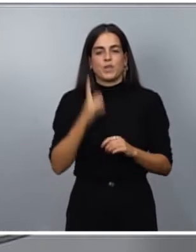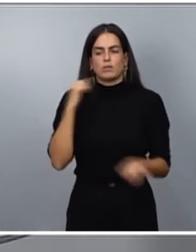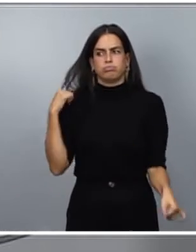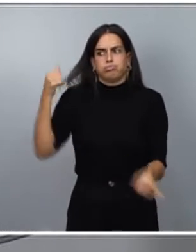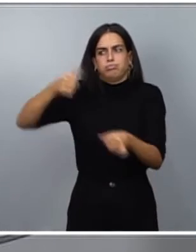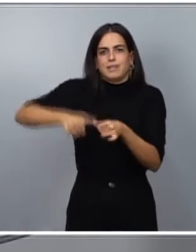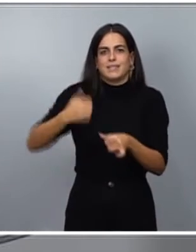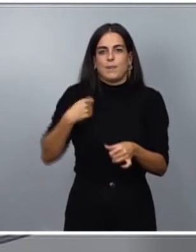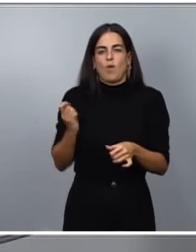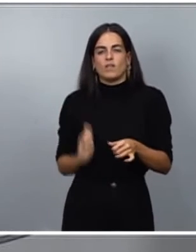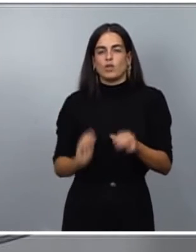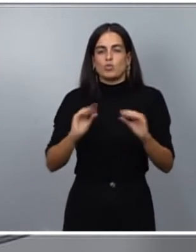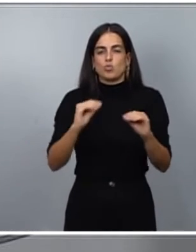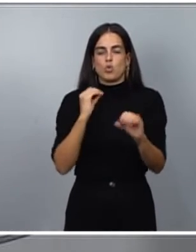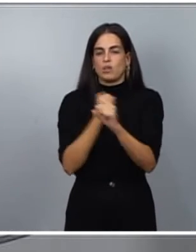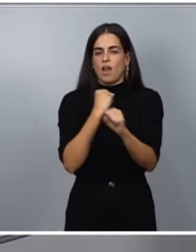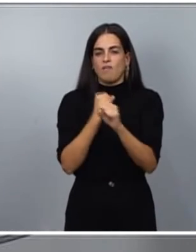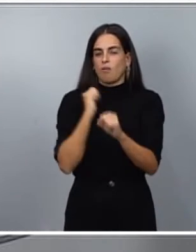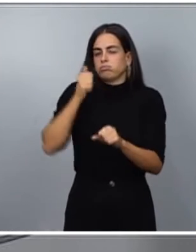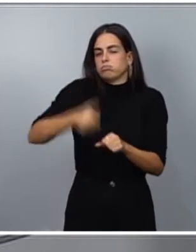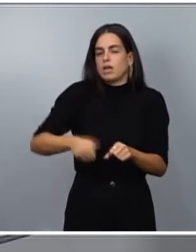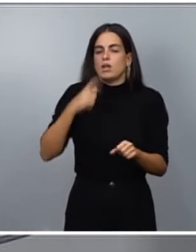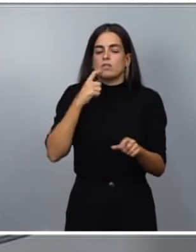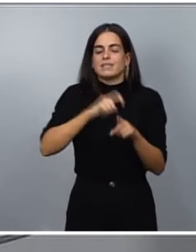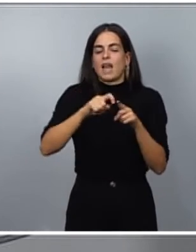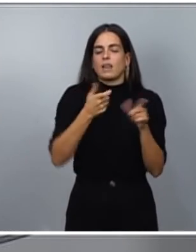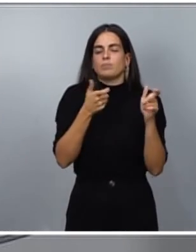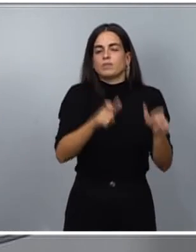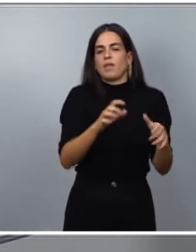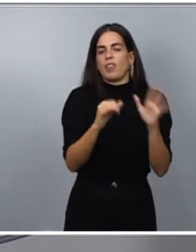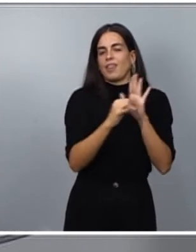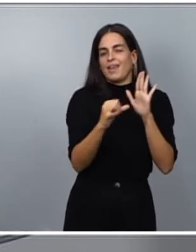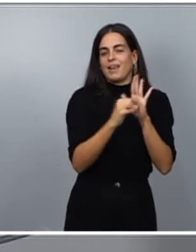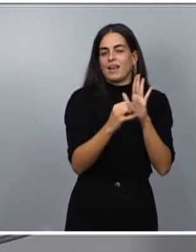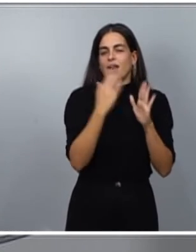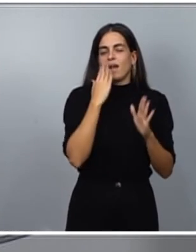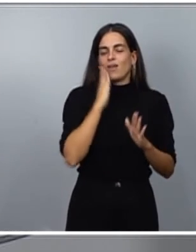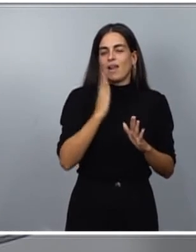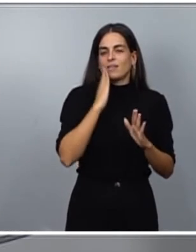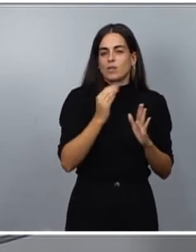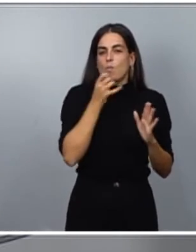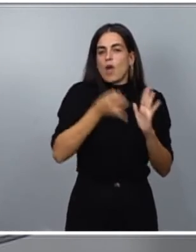persona que también se ha caracterizado por su cercanía y por la calidez humana siempre con implicación social.